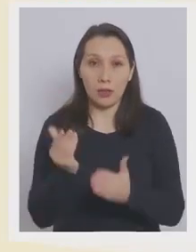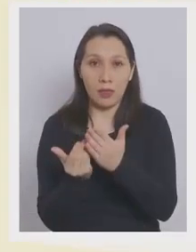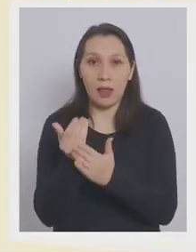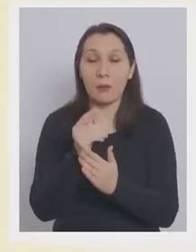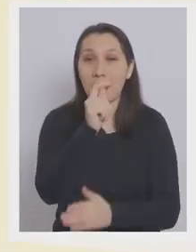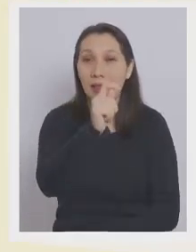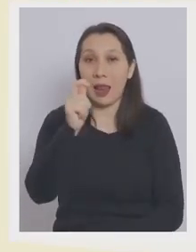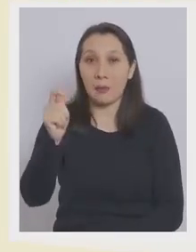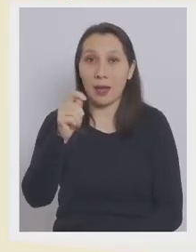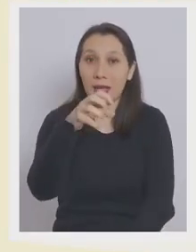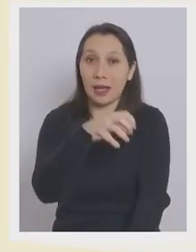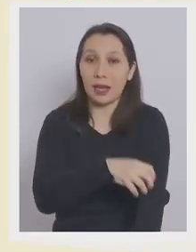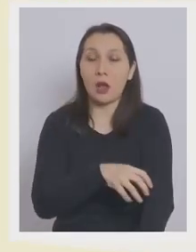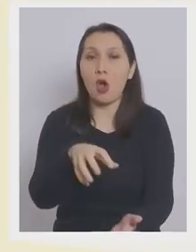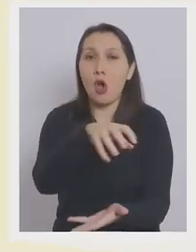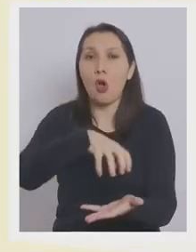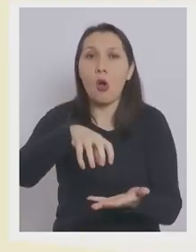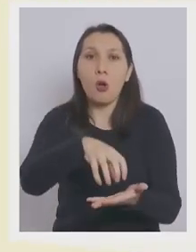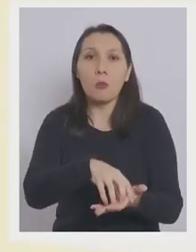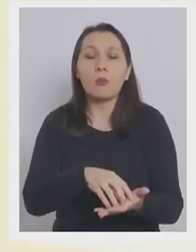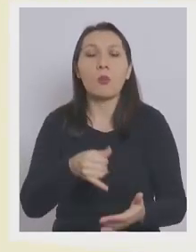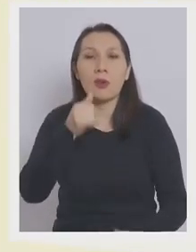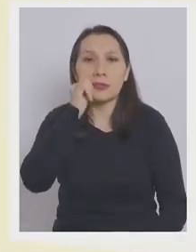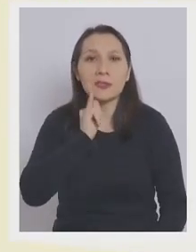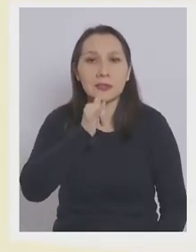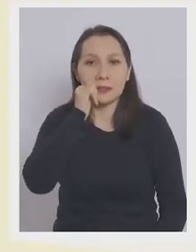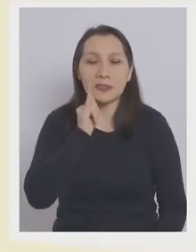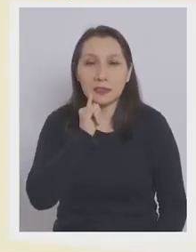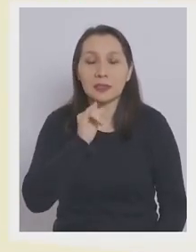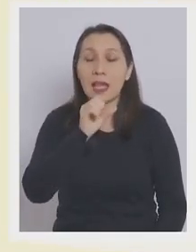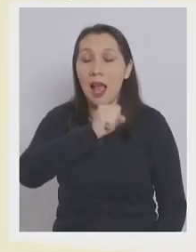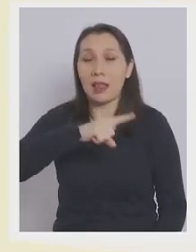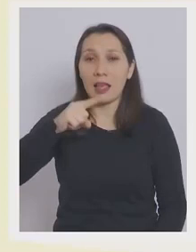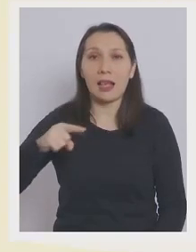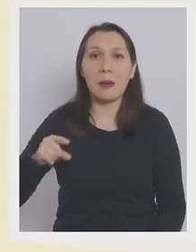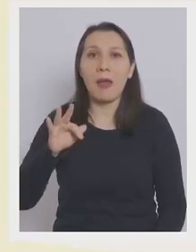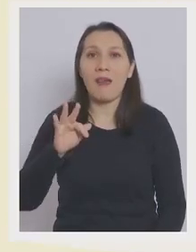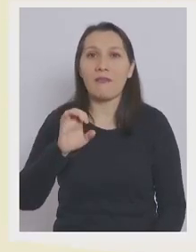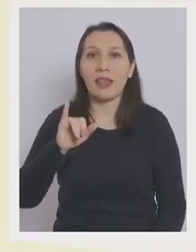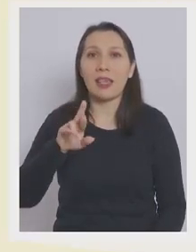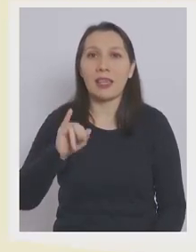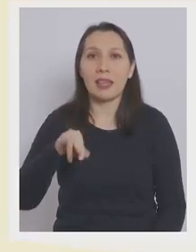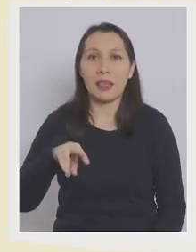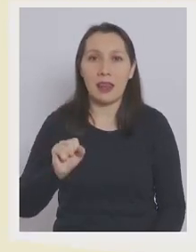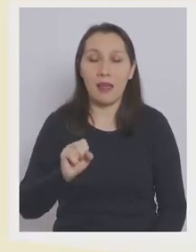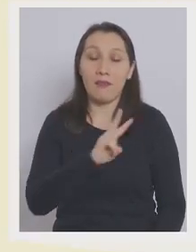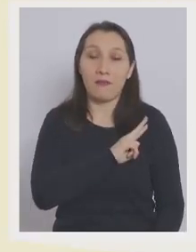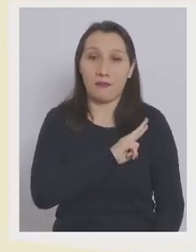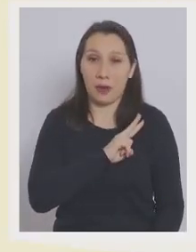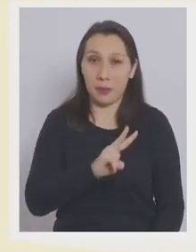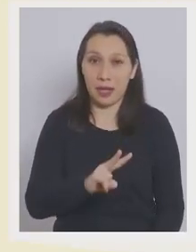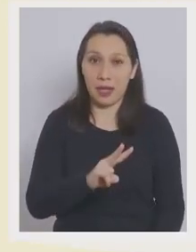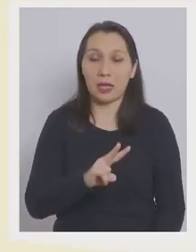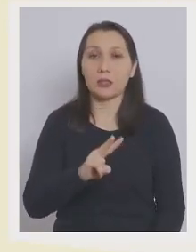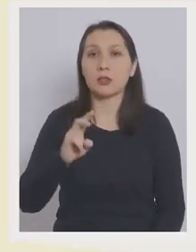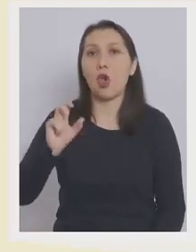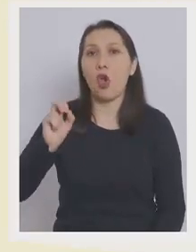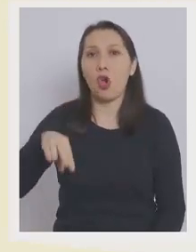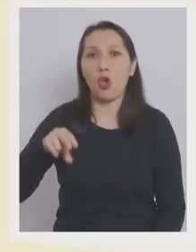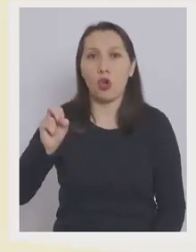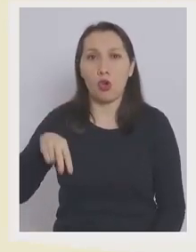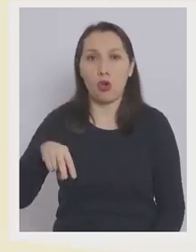Tarapacá, la comuna de Iquique, en la región de Atacama, Freirina, en Valparaíso, Concon,